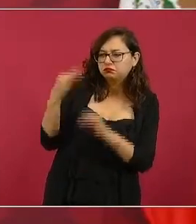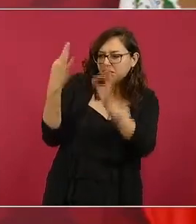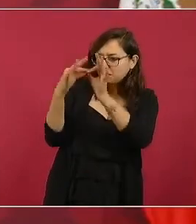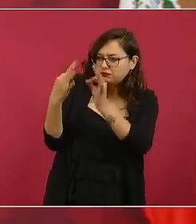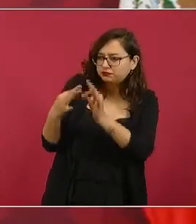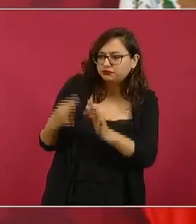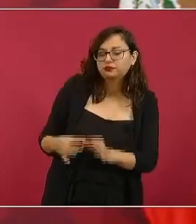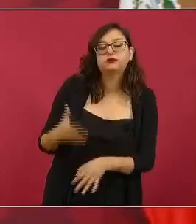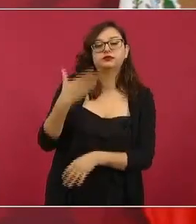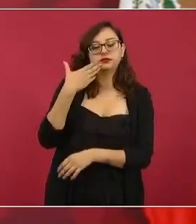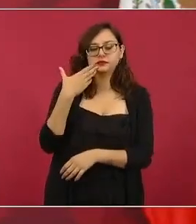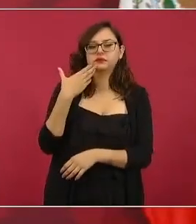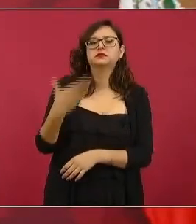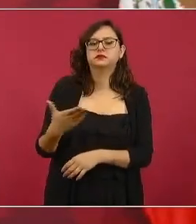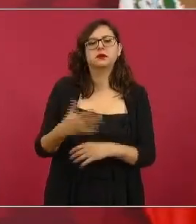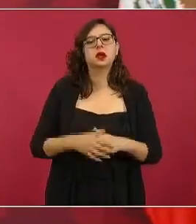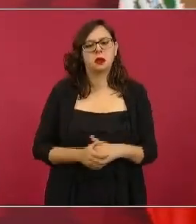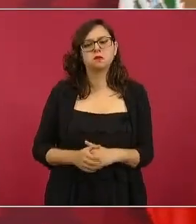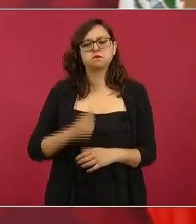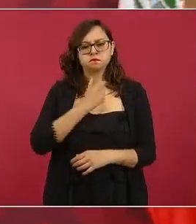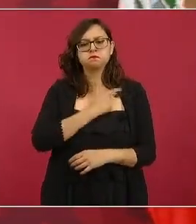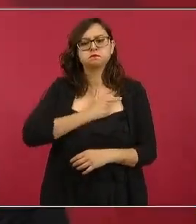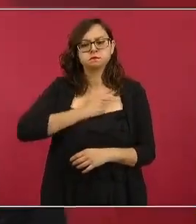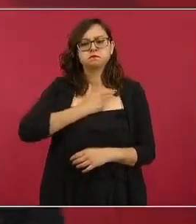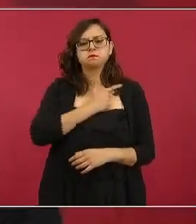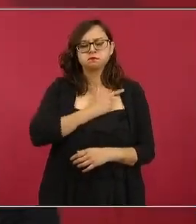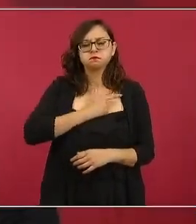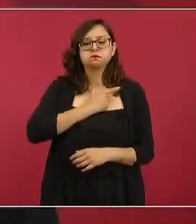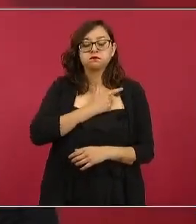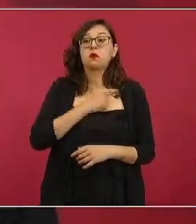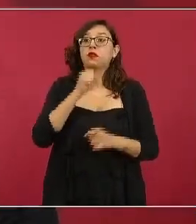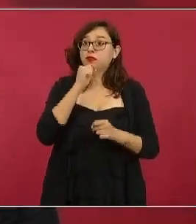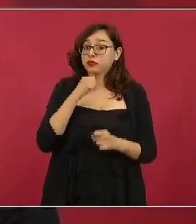haya reconocido que hubo fallas